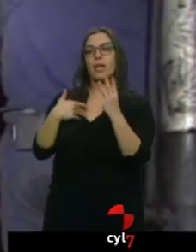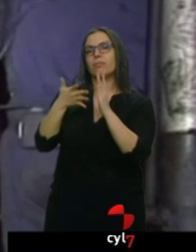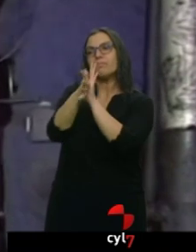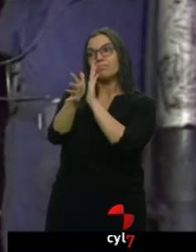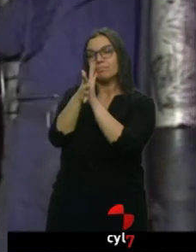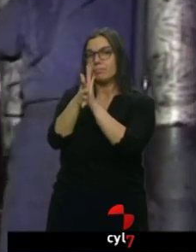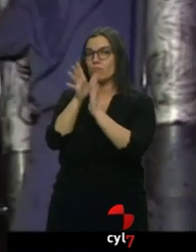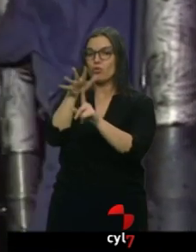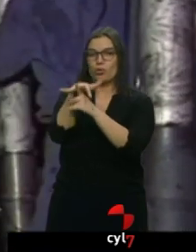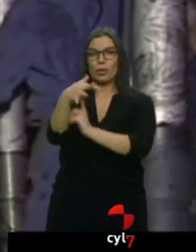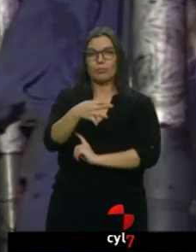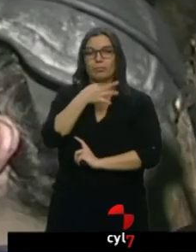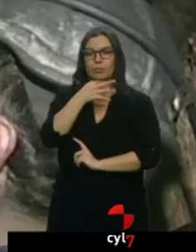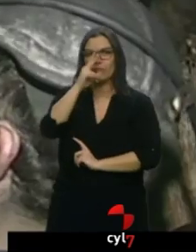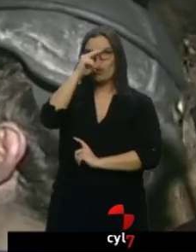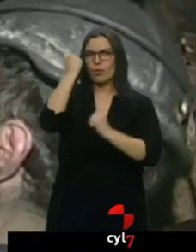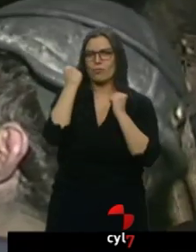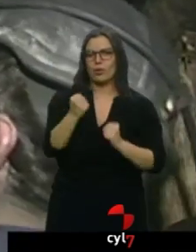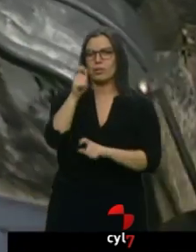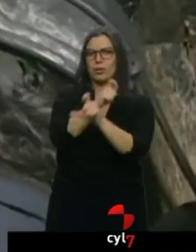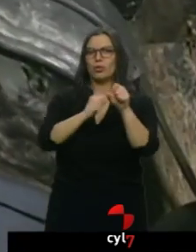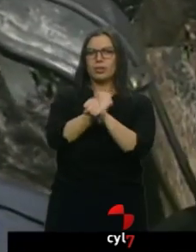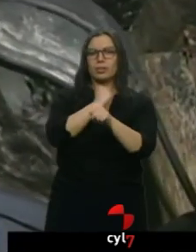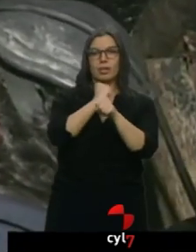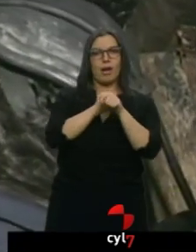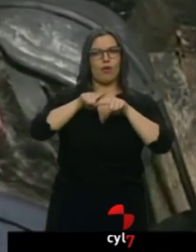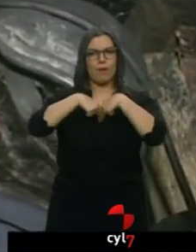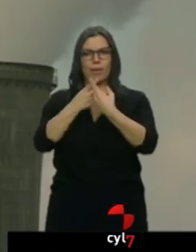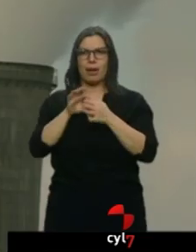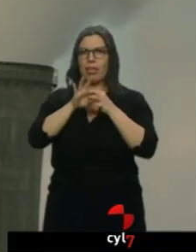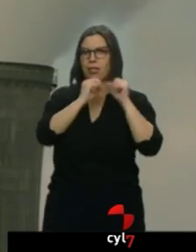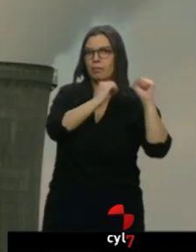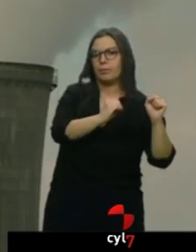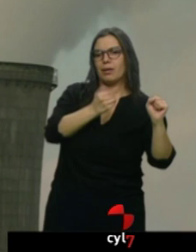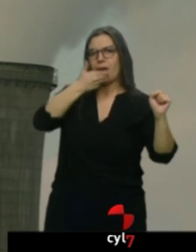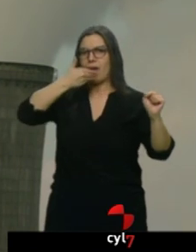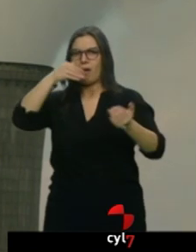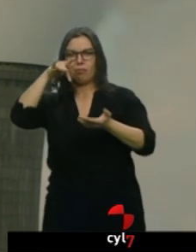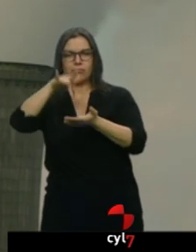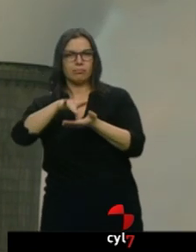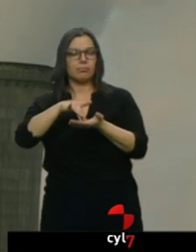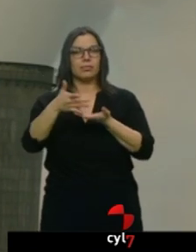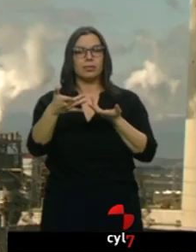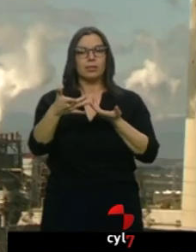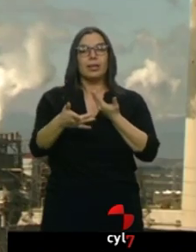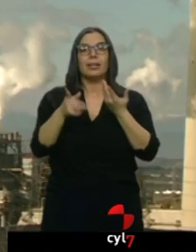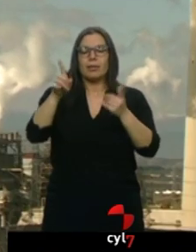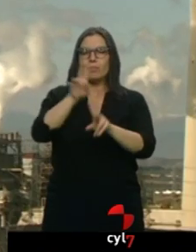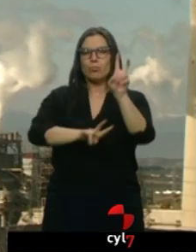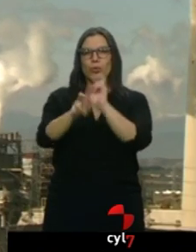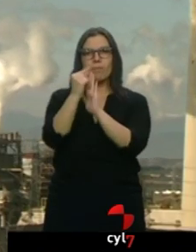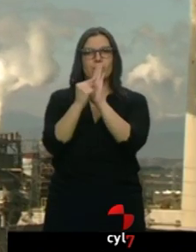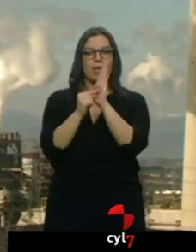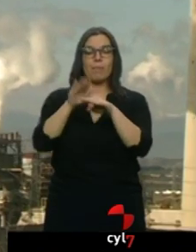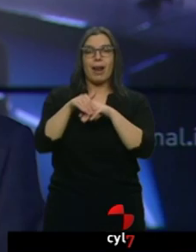la preocupación de trabajadores y familias vinculadas a las minas y centrales térmicas y buscar medidas que puedan garantizar un cierto futuro.